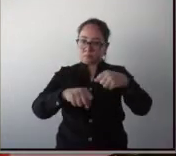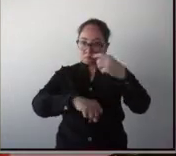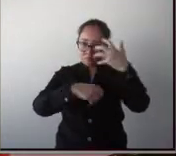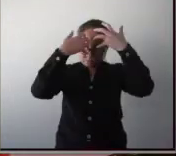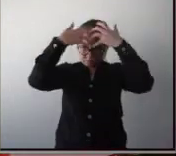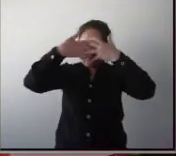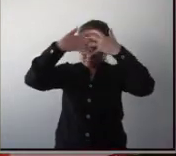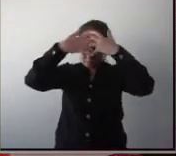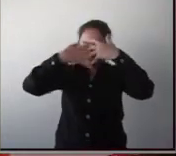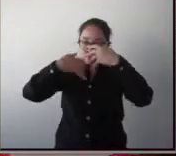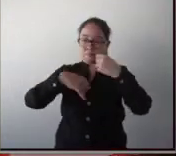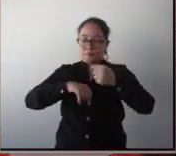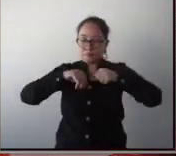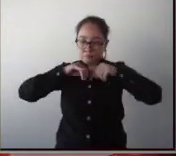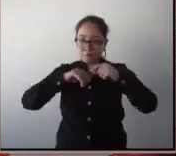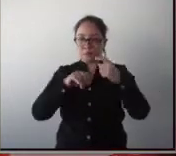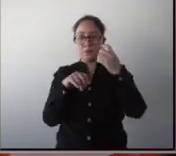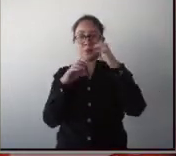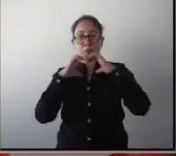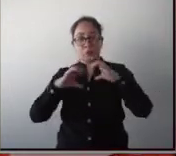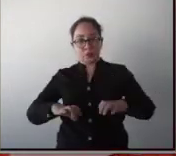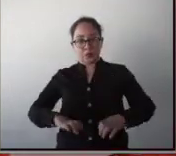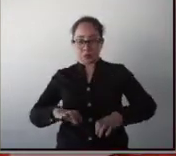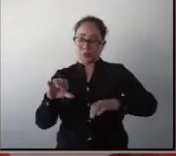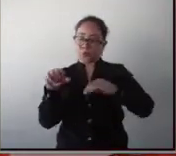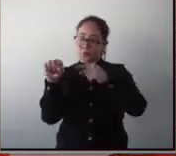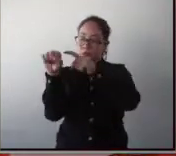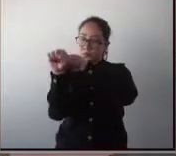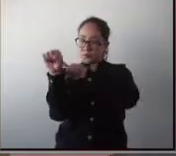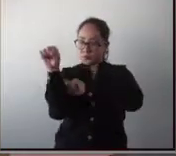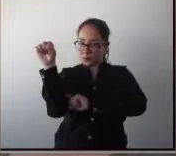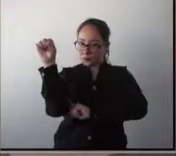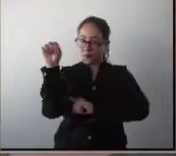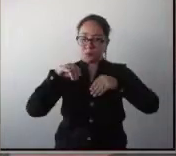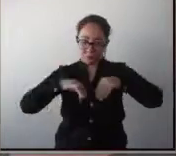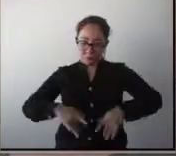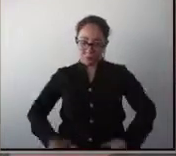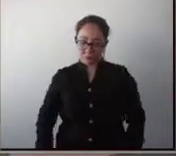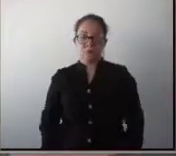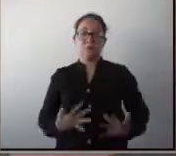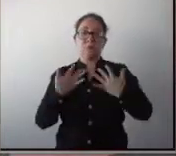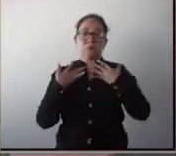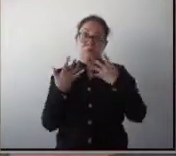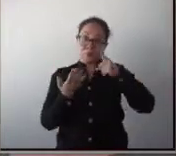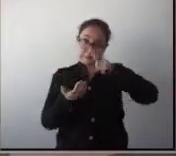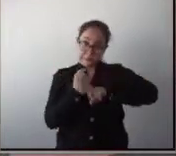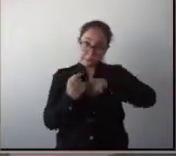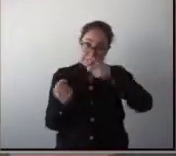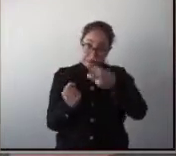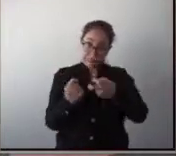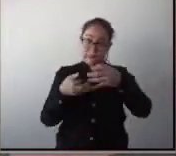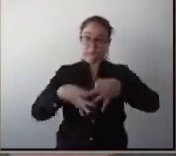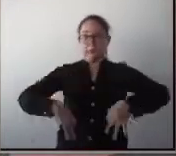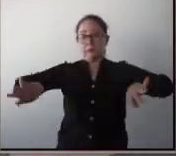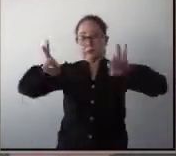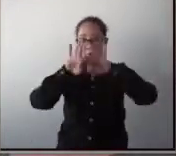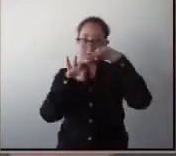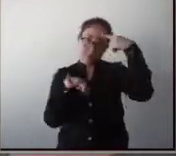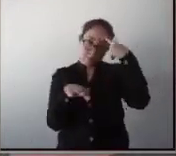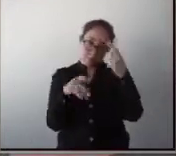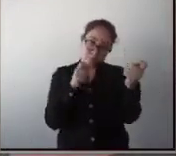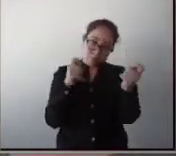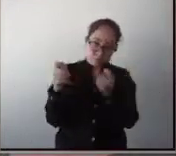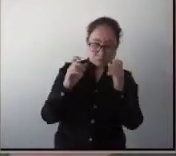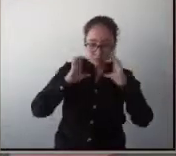el cerebro la médula espinal y el sistema nervioso periférico y el papel que estas estructuras tienen en el control de